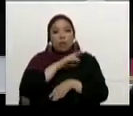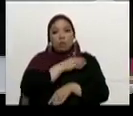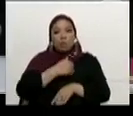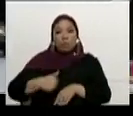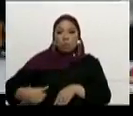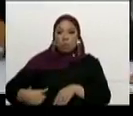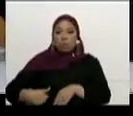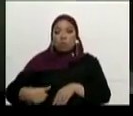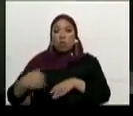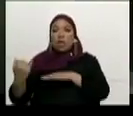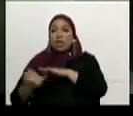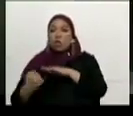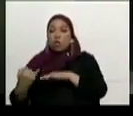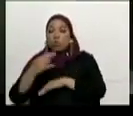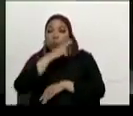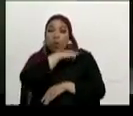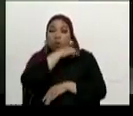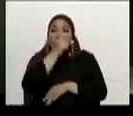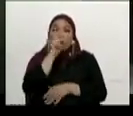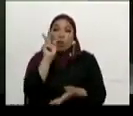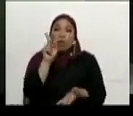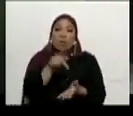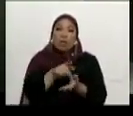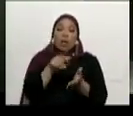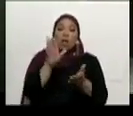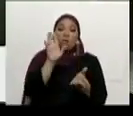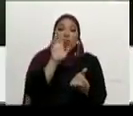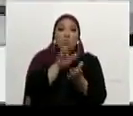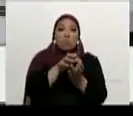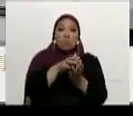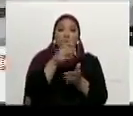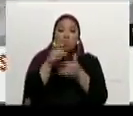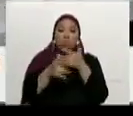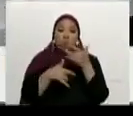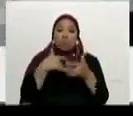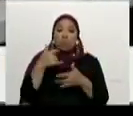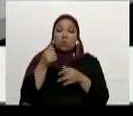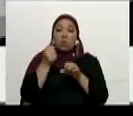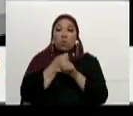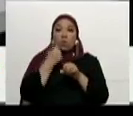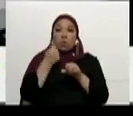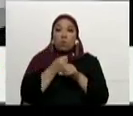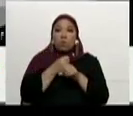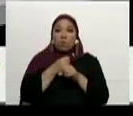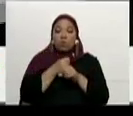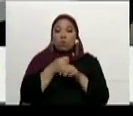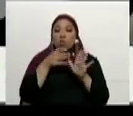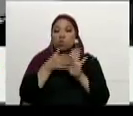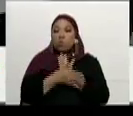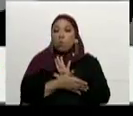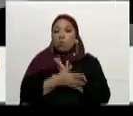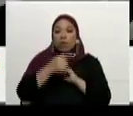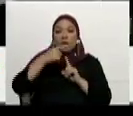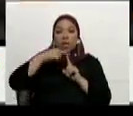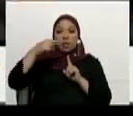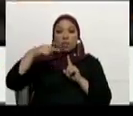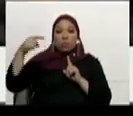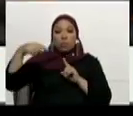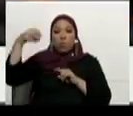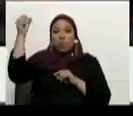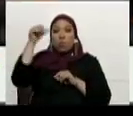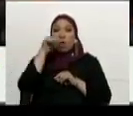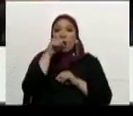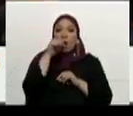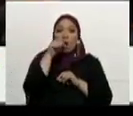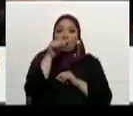instituciones adscritas, arribaron al Estado Nueva Esparta para realizar una jornada de trabajo en el área. En cumplimiento de instrucciones del